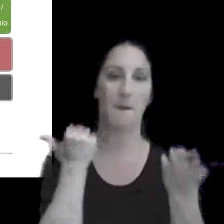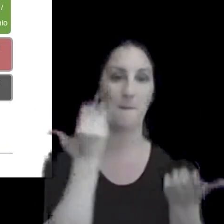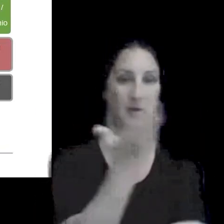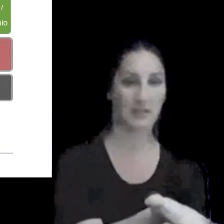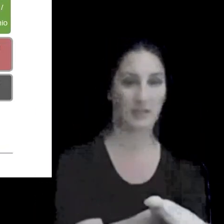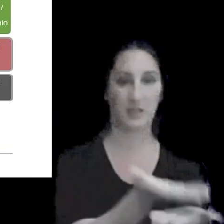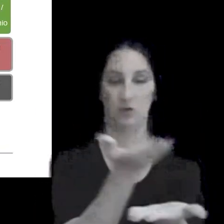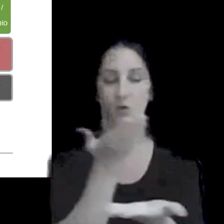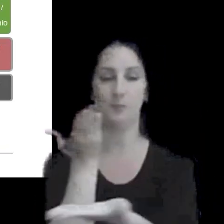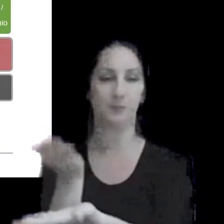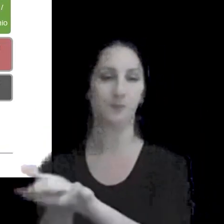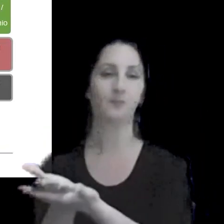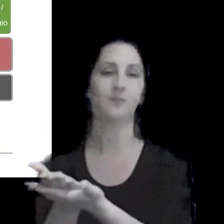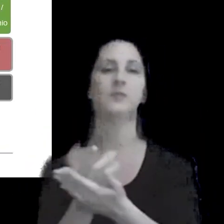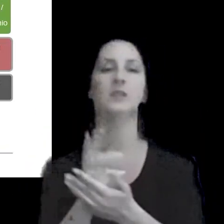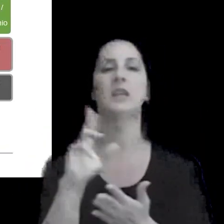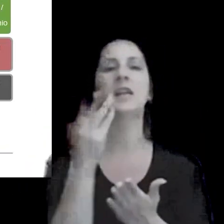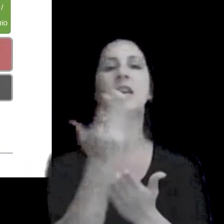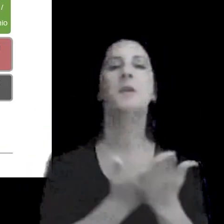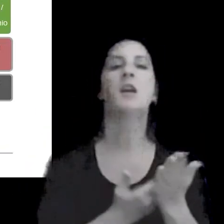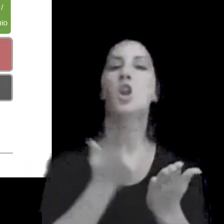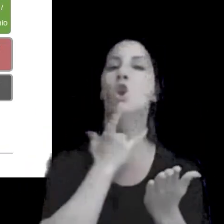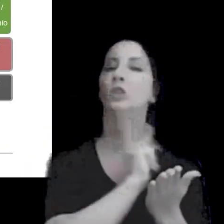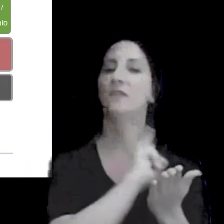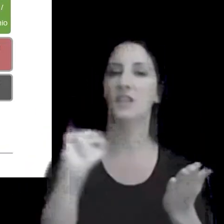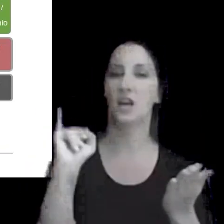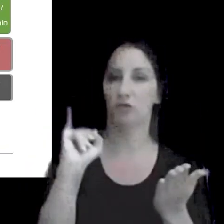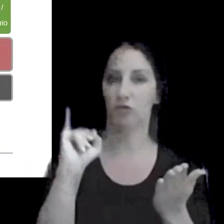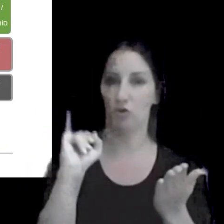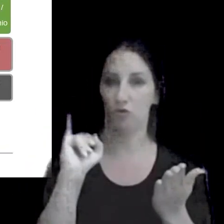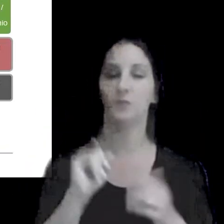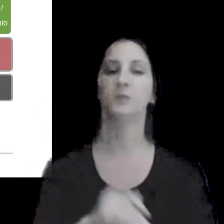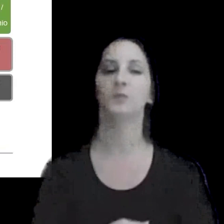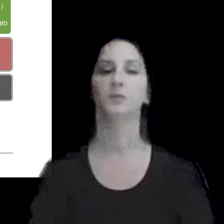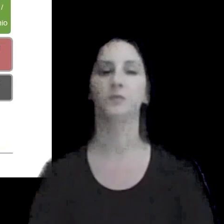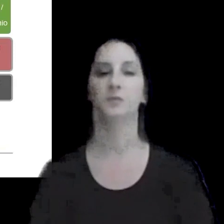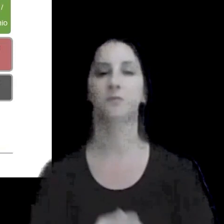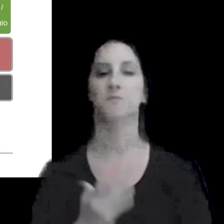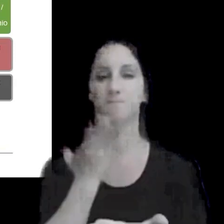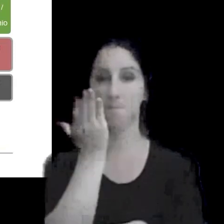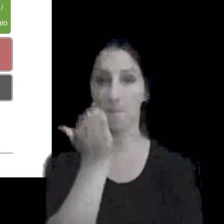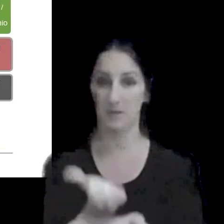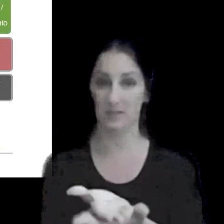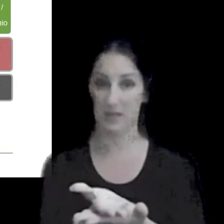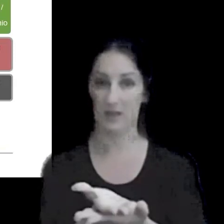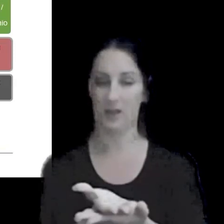es el régimen de notificación local que se presenta en